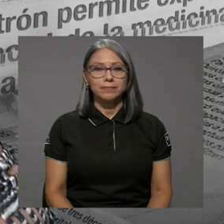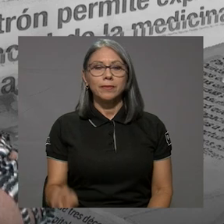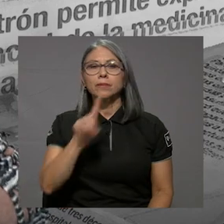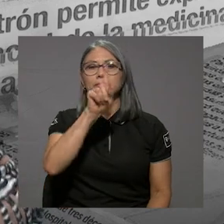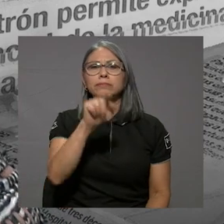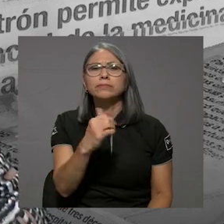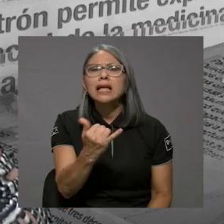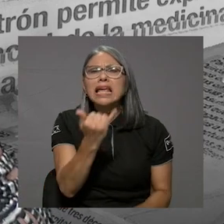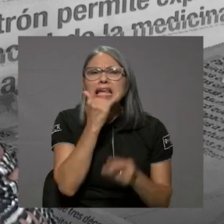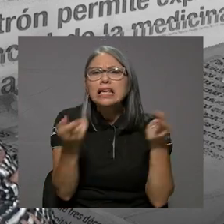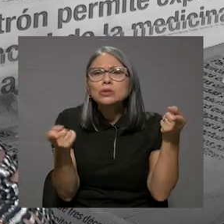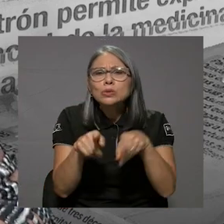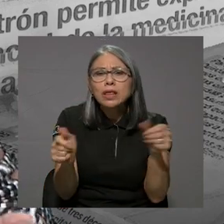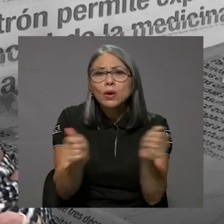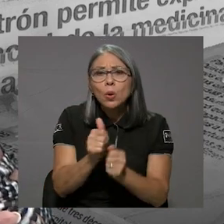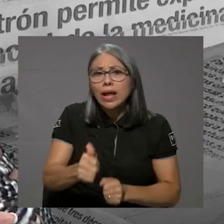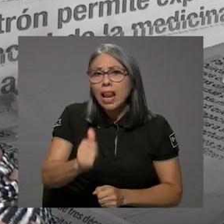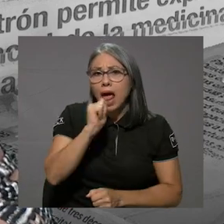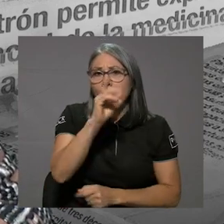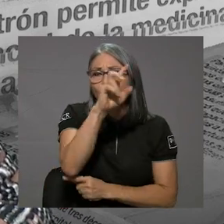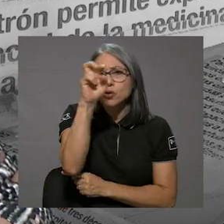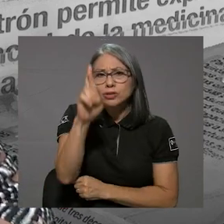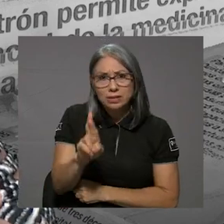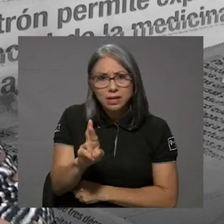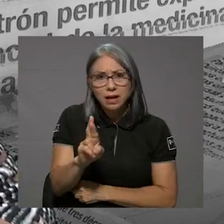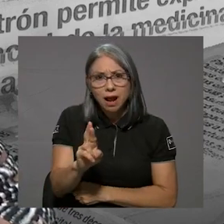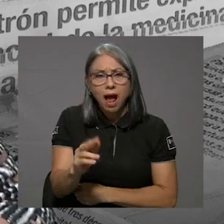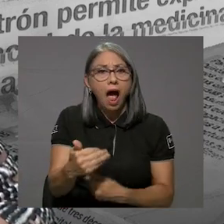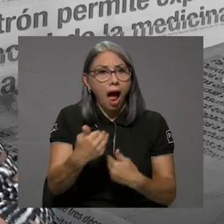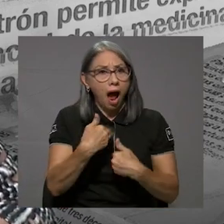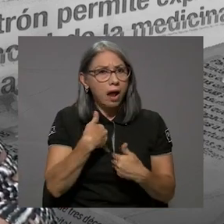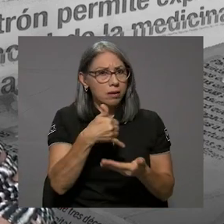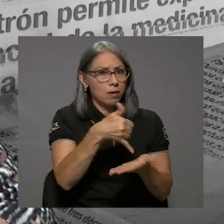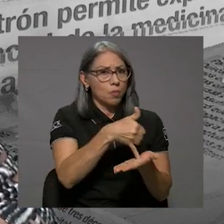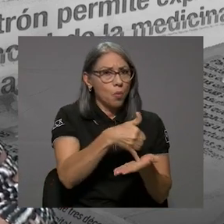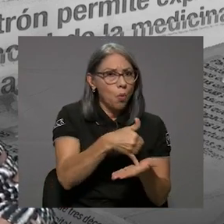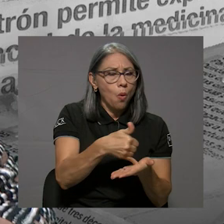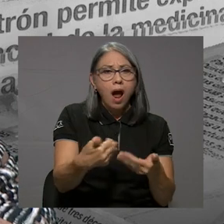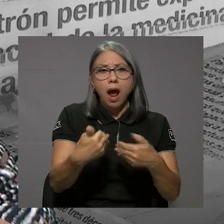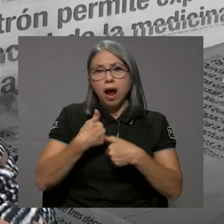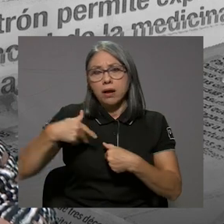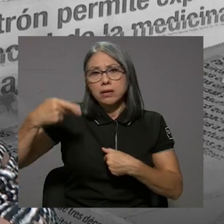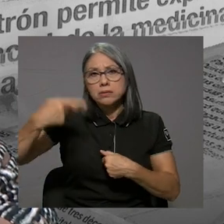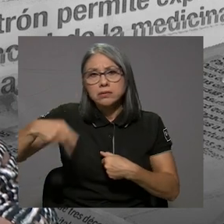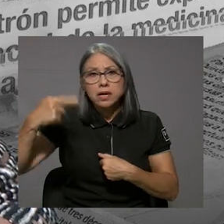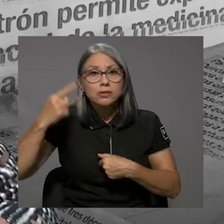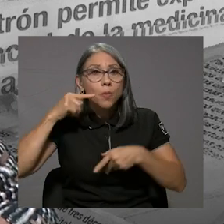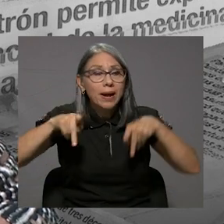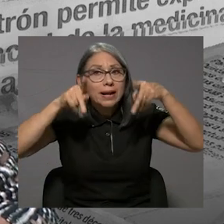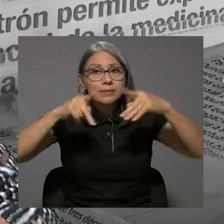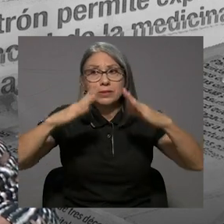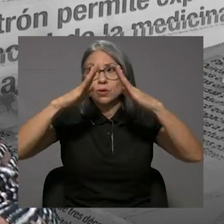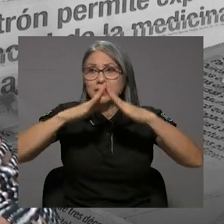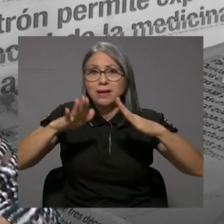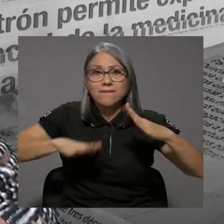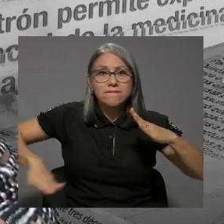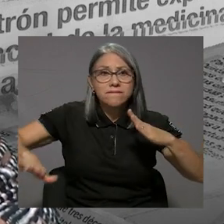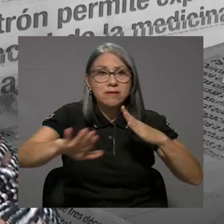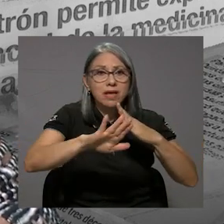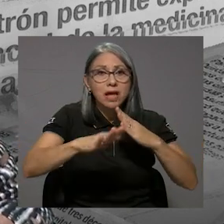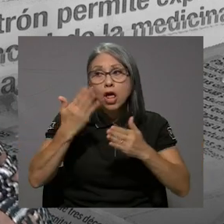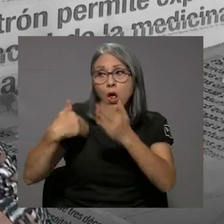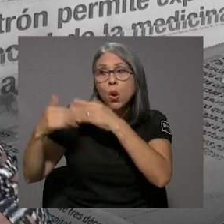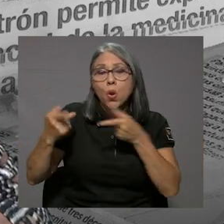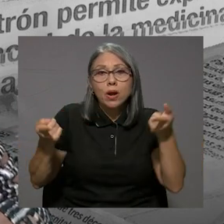¿Qué sucede con el agua en Costa Rica? ¿Existe vulnerabilidad y riesgo para los habitantes? Lo